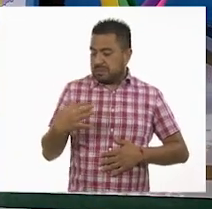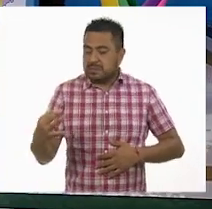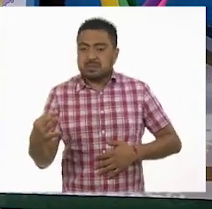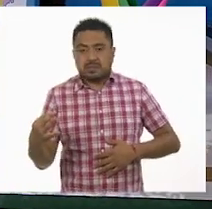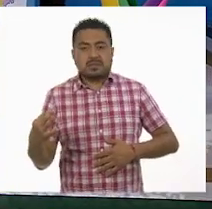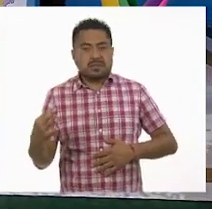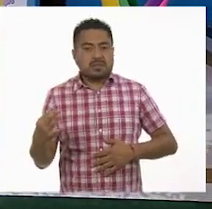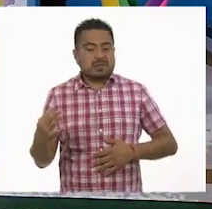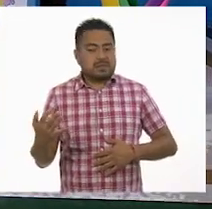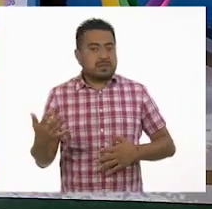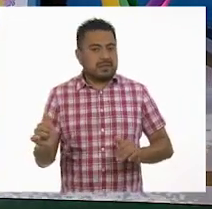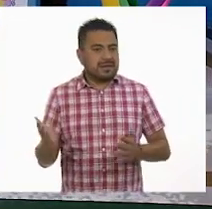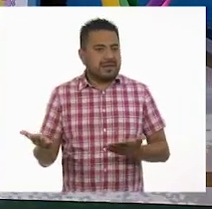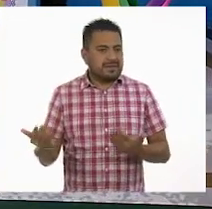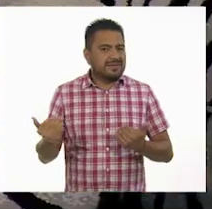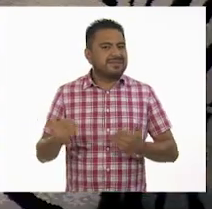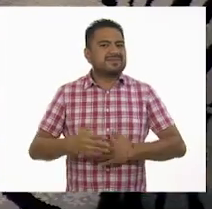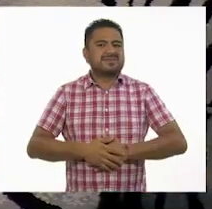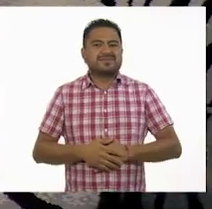Llame ya.